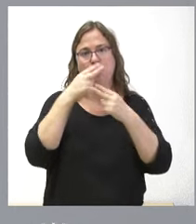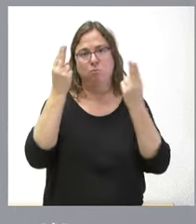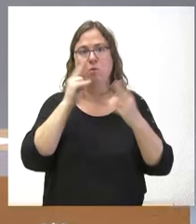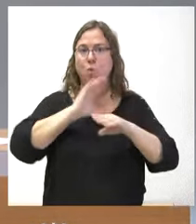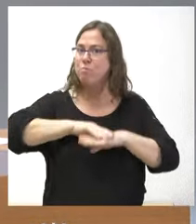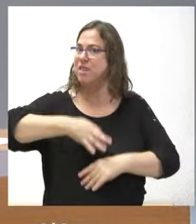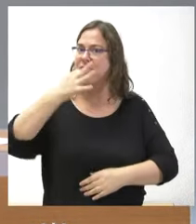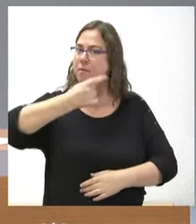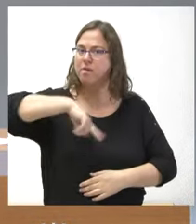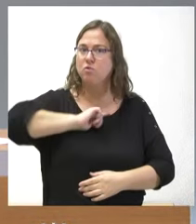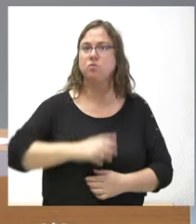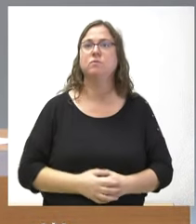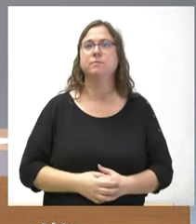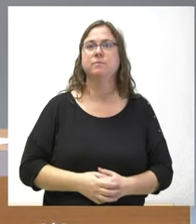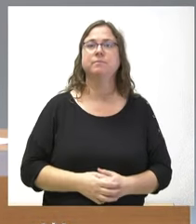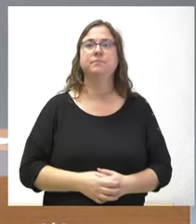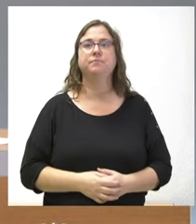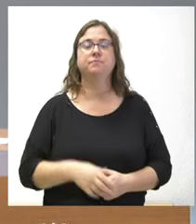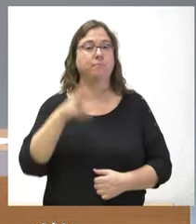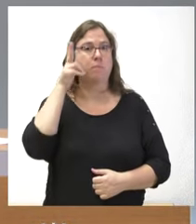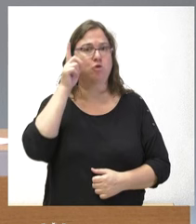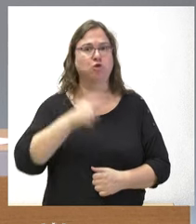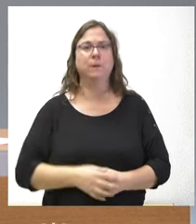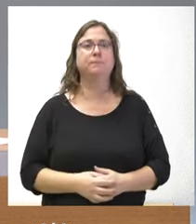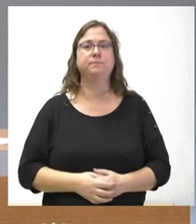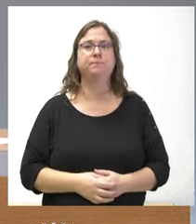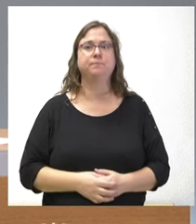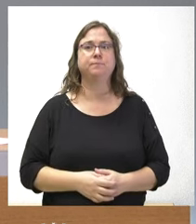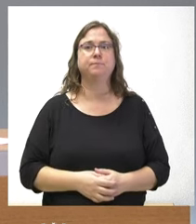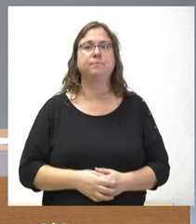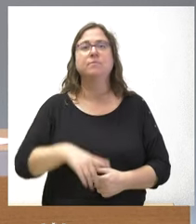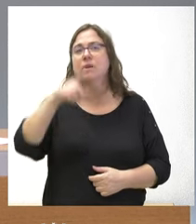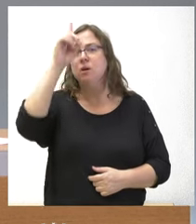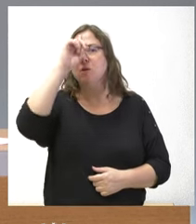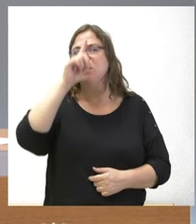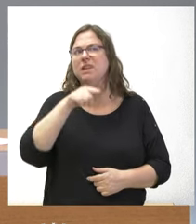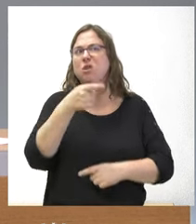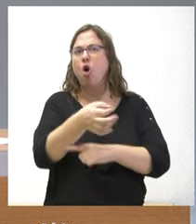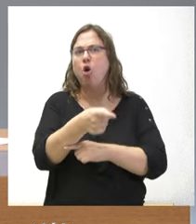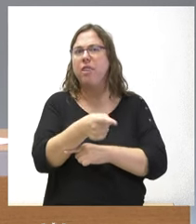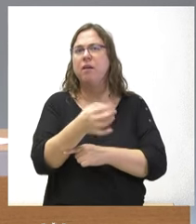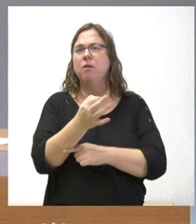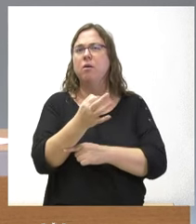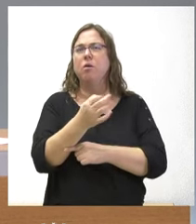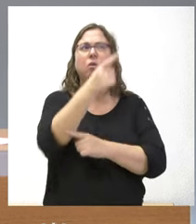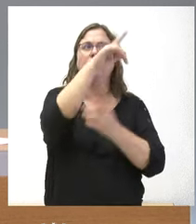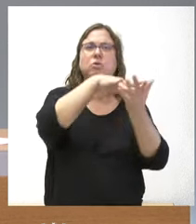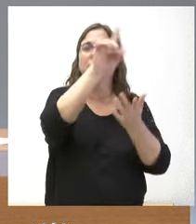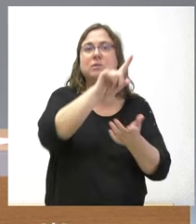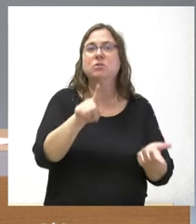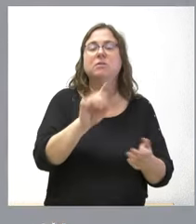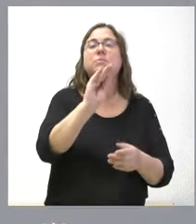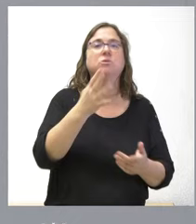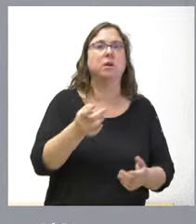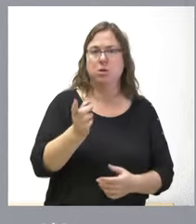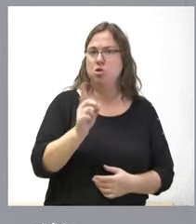actualmente no sé si tiene rango de orden si tendría que pasar por allí o no es lo que le planteo